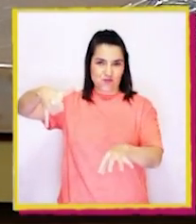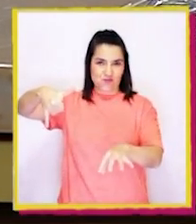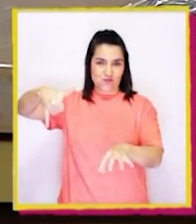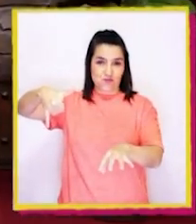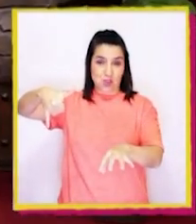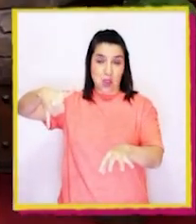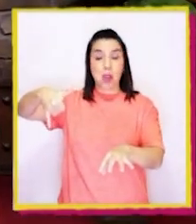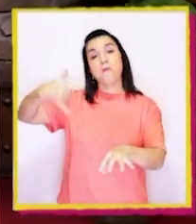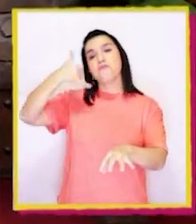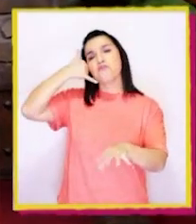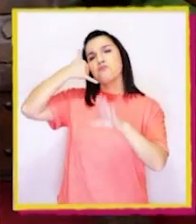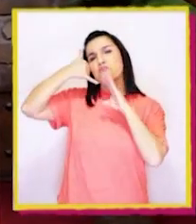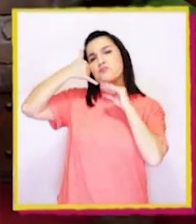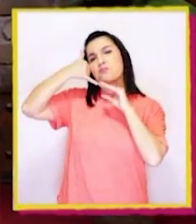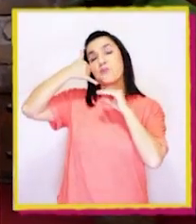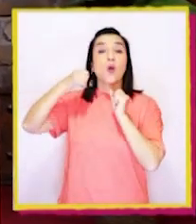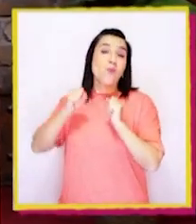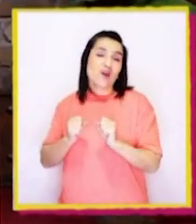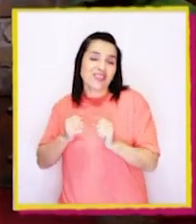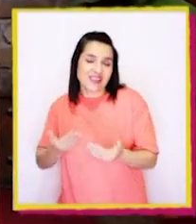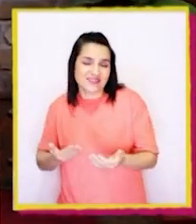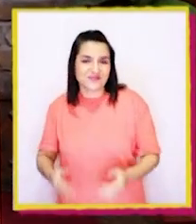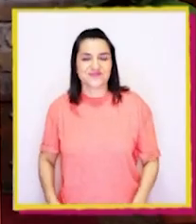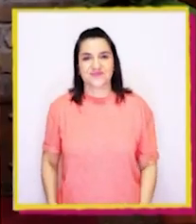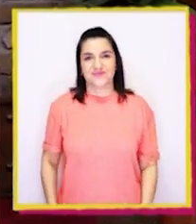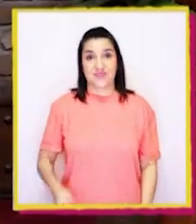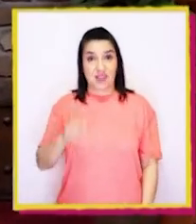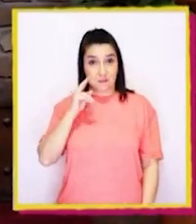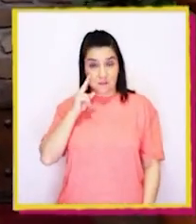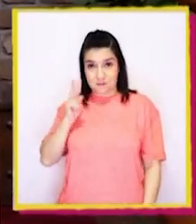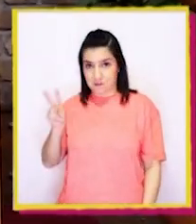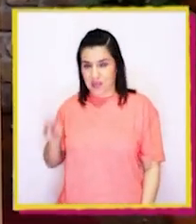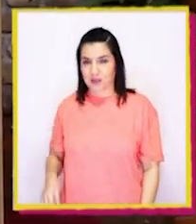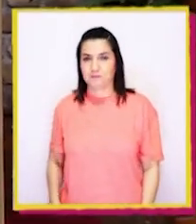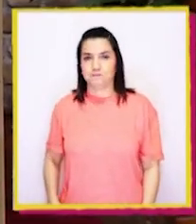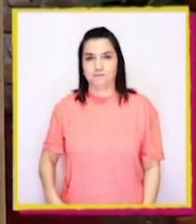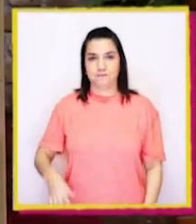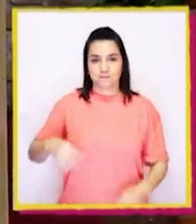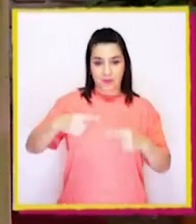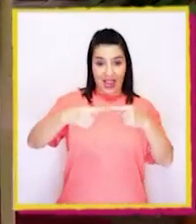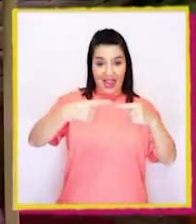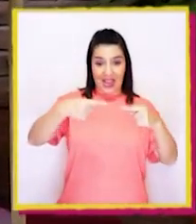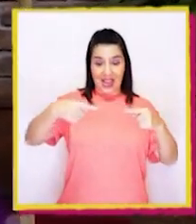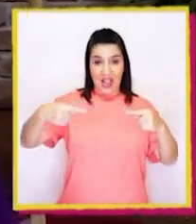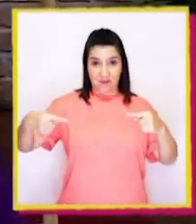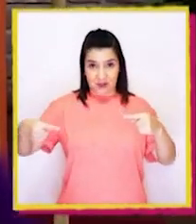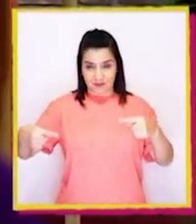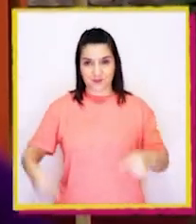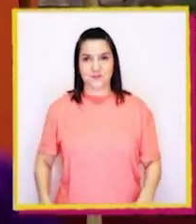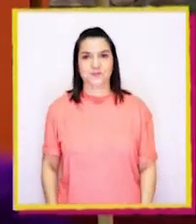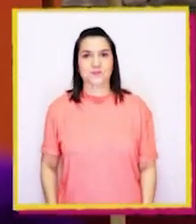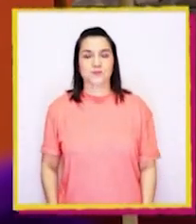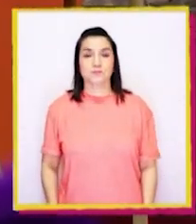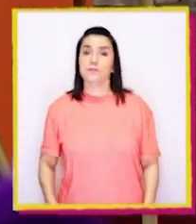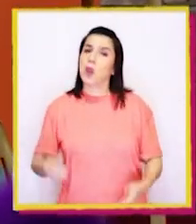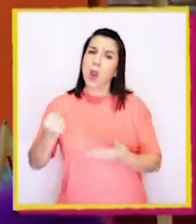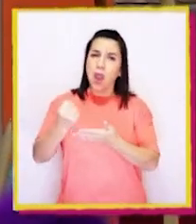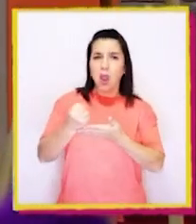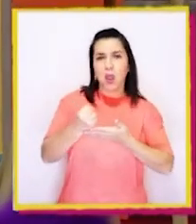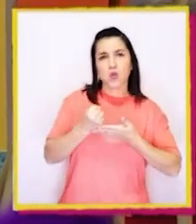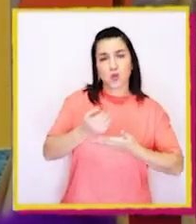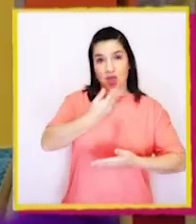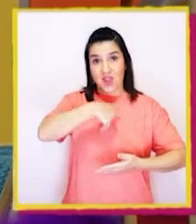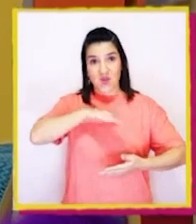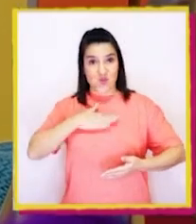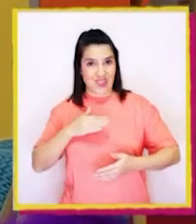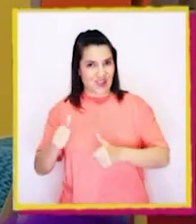Y así uno podía hablar. Entonces, miren, estos cables nos sirven